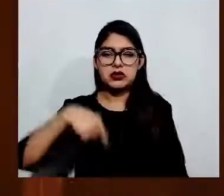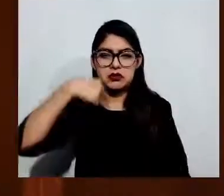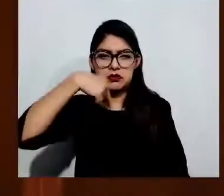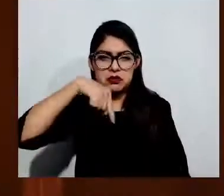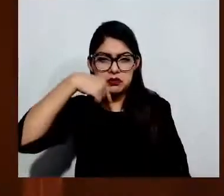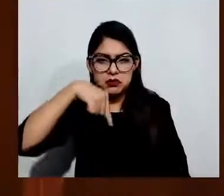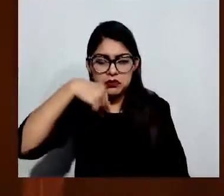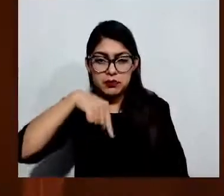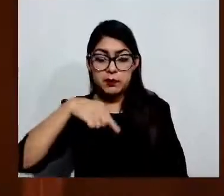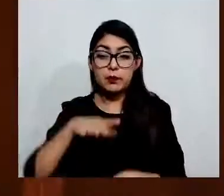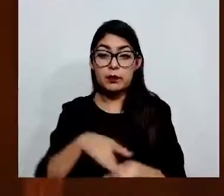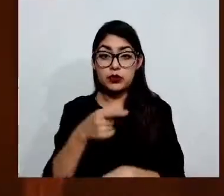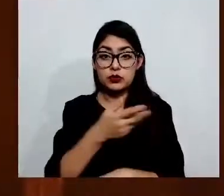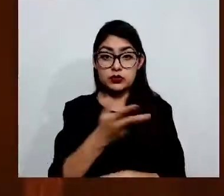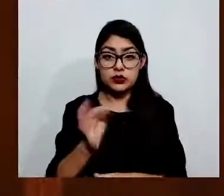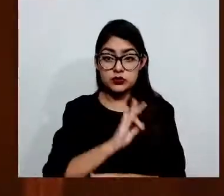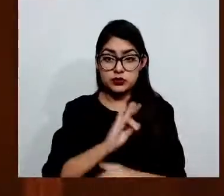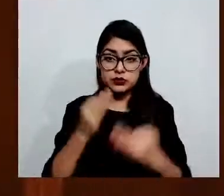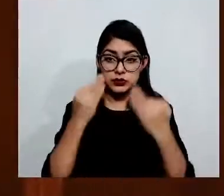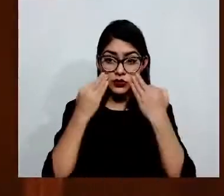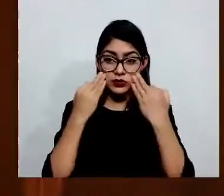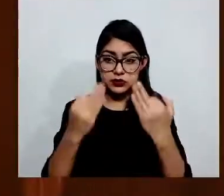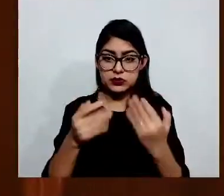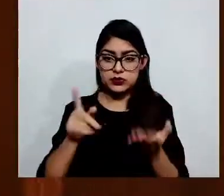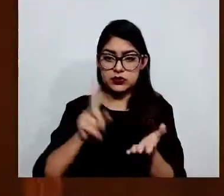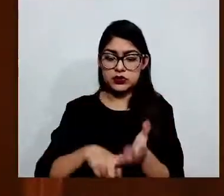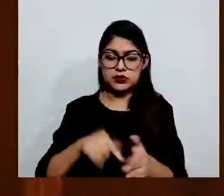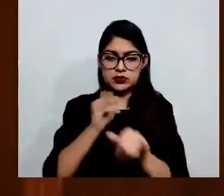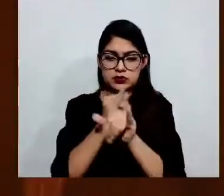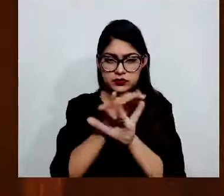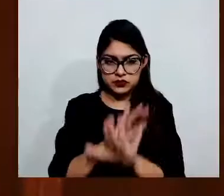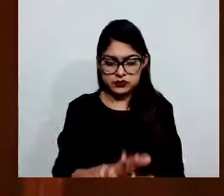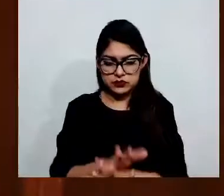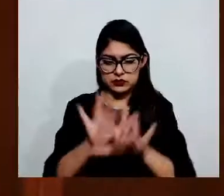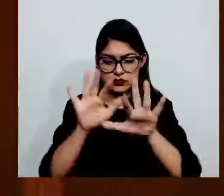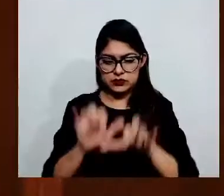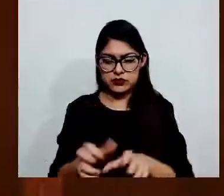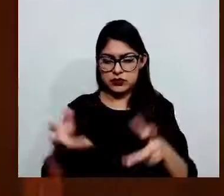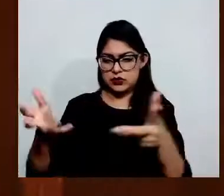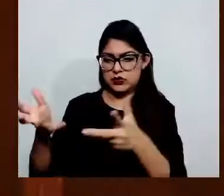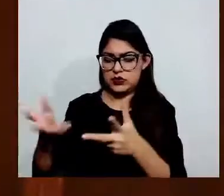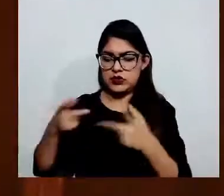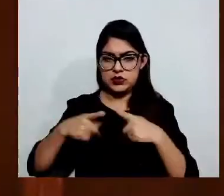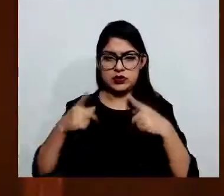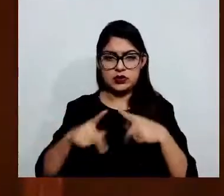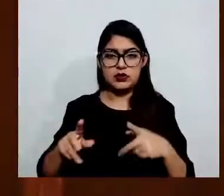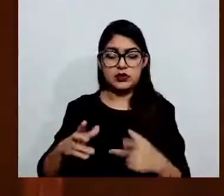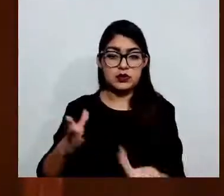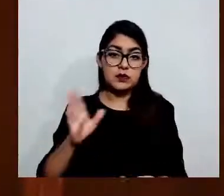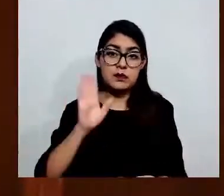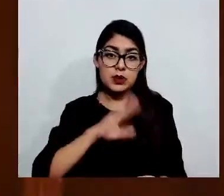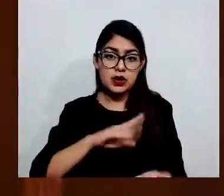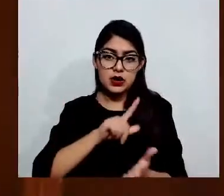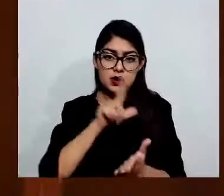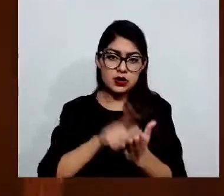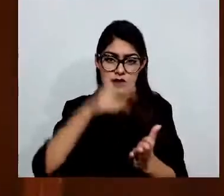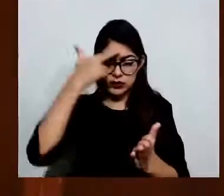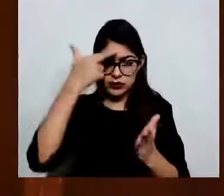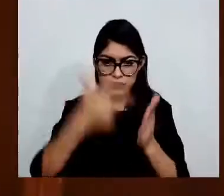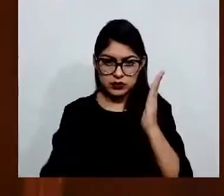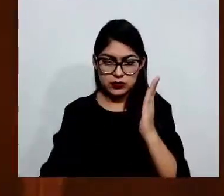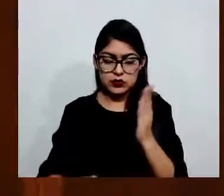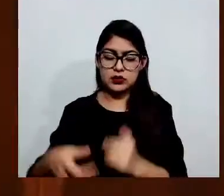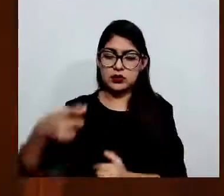informes de incidencia delitiva, la cual hace inferencia a la presunta ocurrencia de delitos registrados